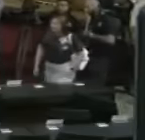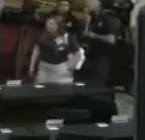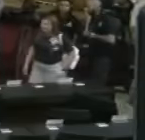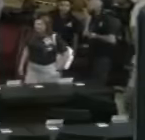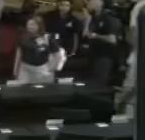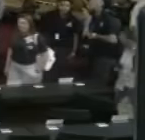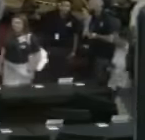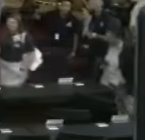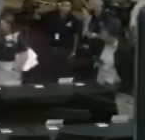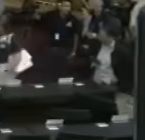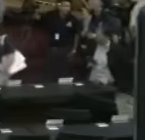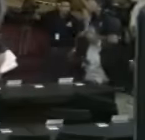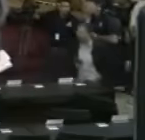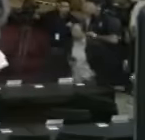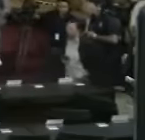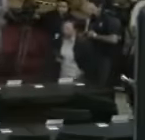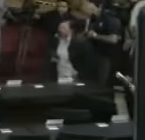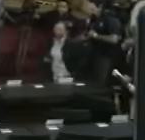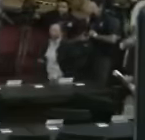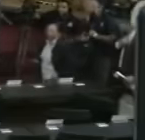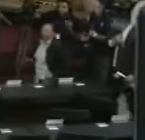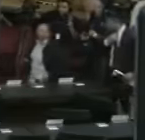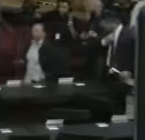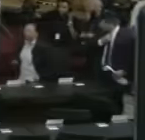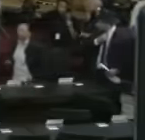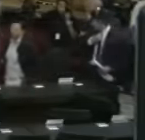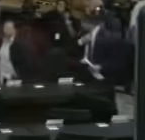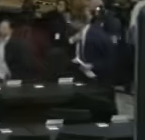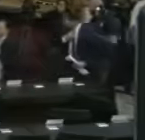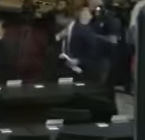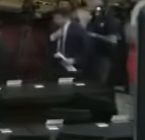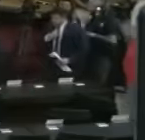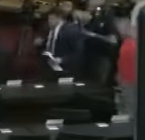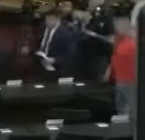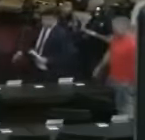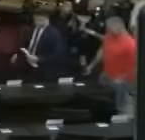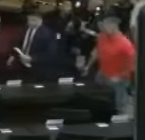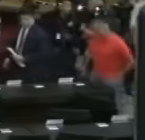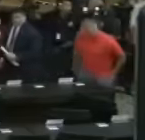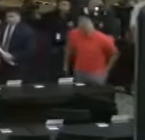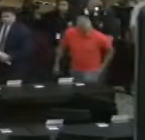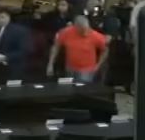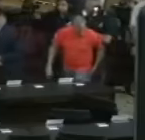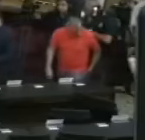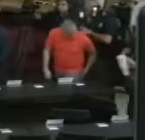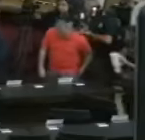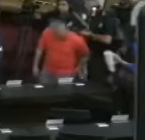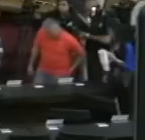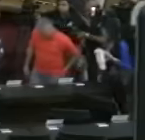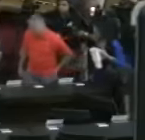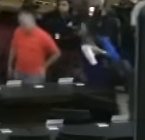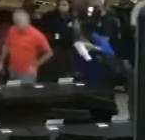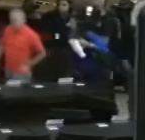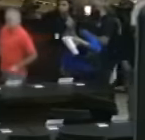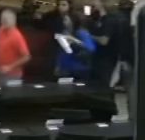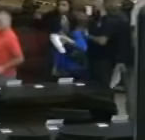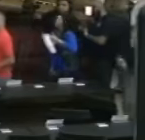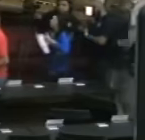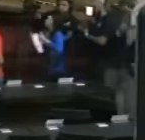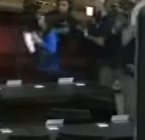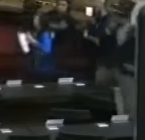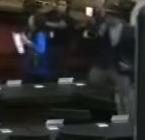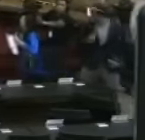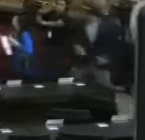Gabinete Ejecutivo recientemente electo por el... donde también se